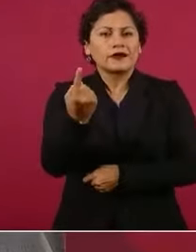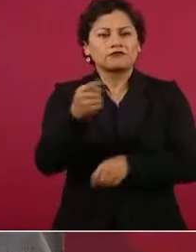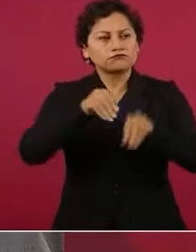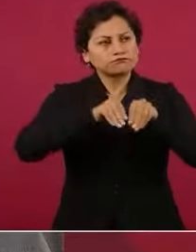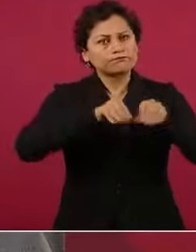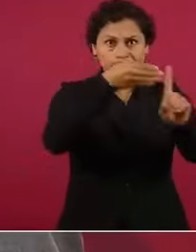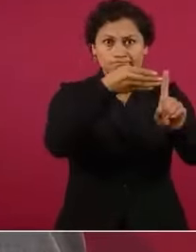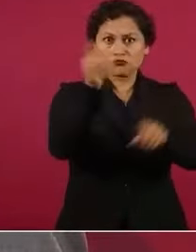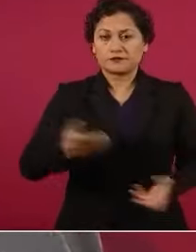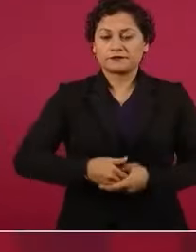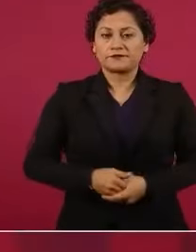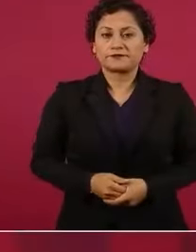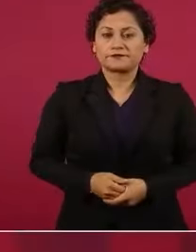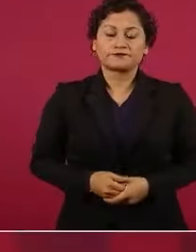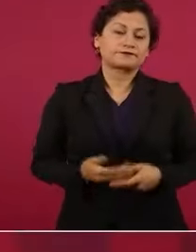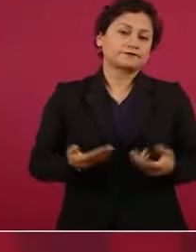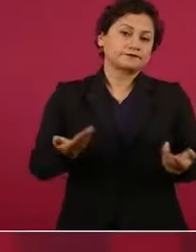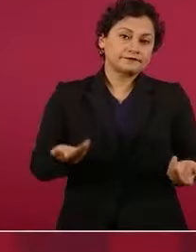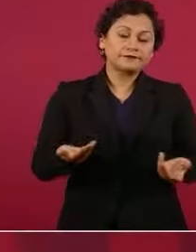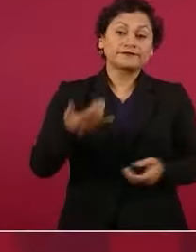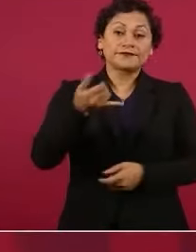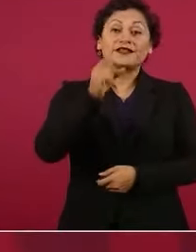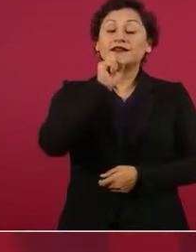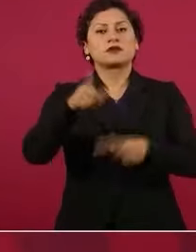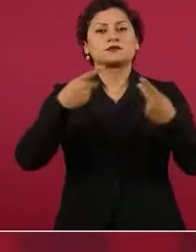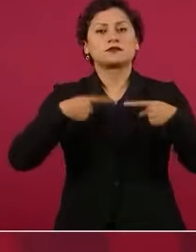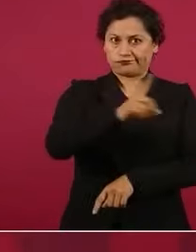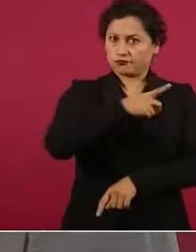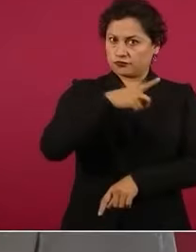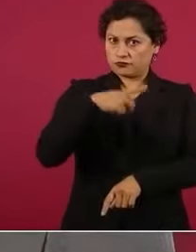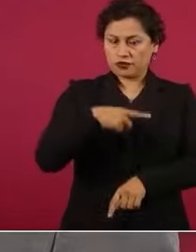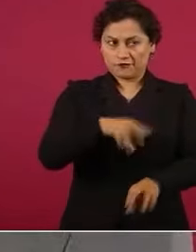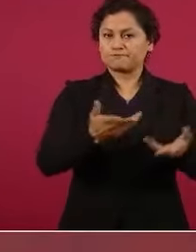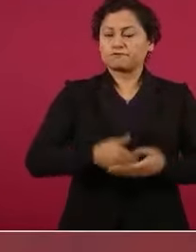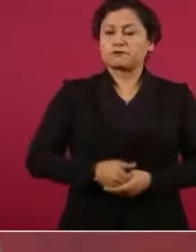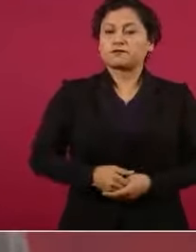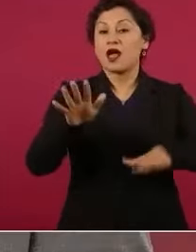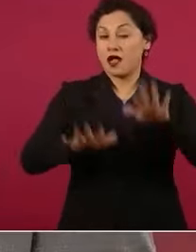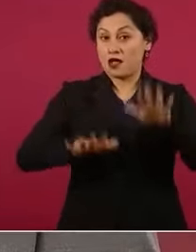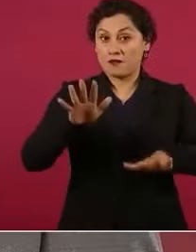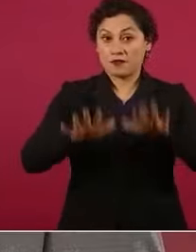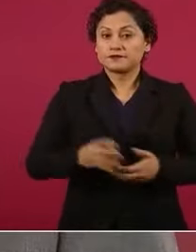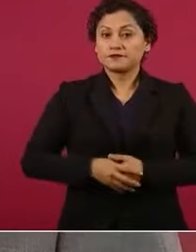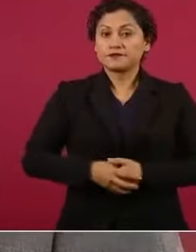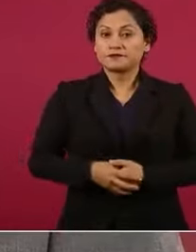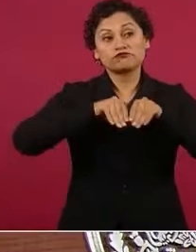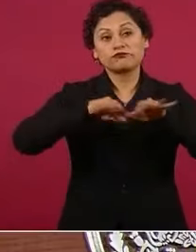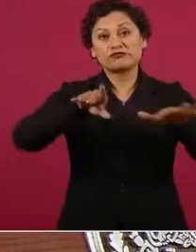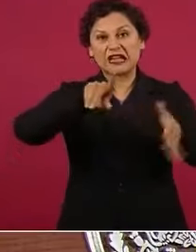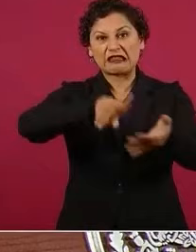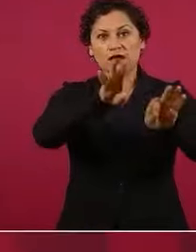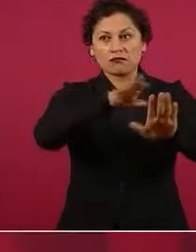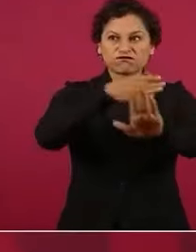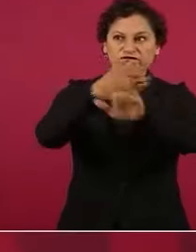la verdad, el profesionalismo, que no se afecte hasta la dignidad de las personas. Porque de repente se lanzan con mentiras,